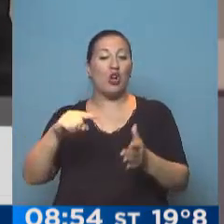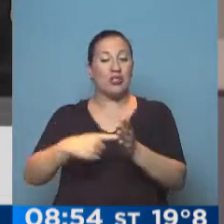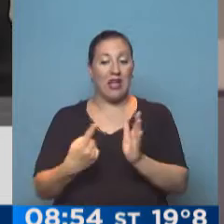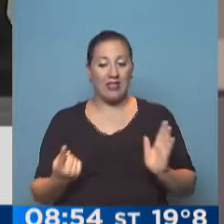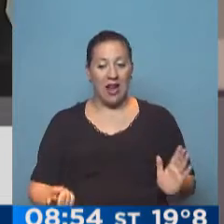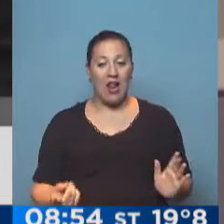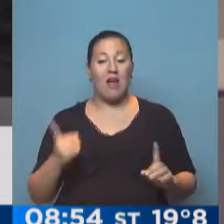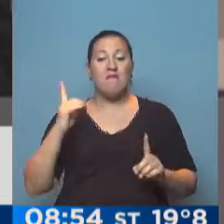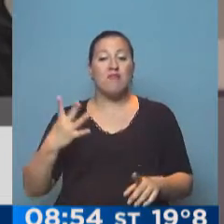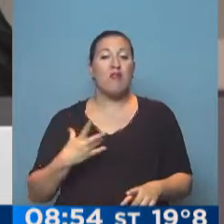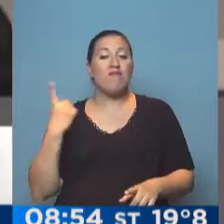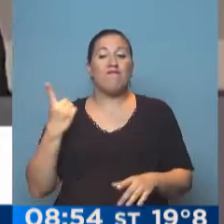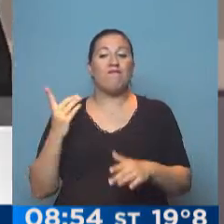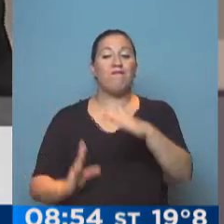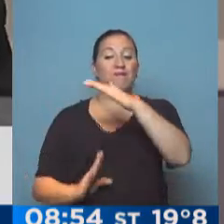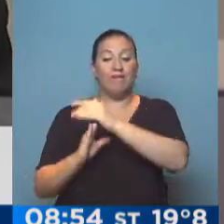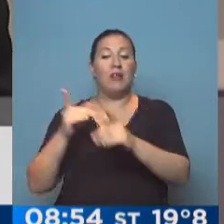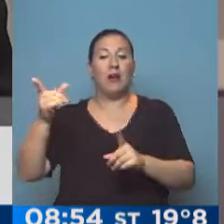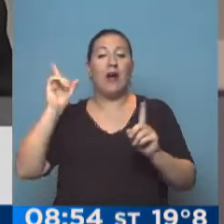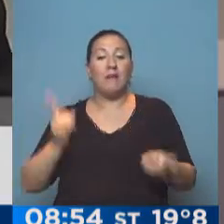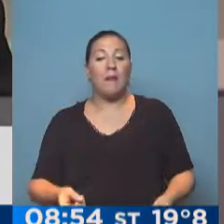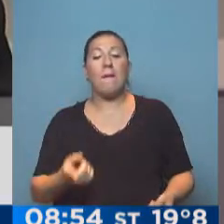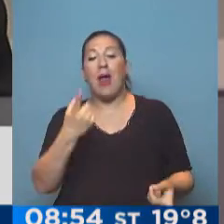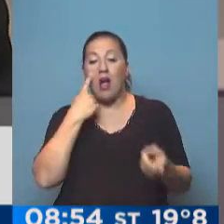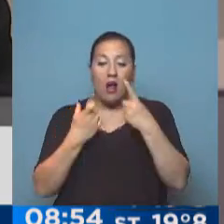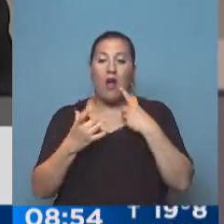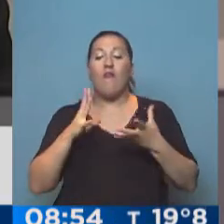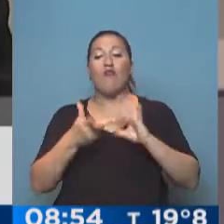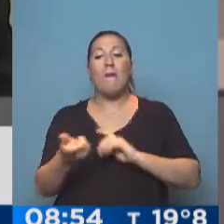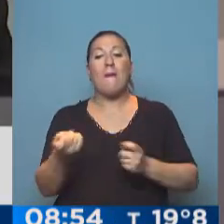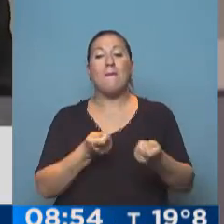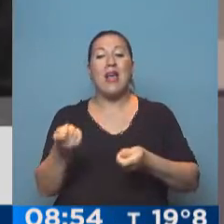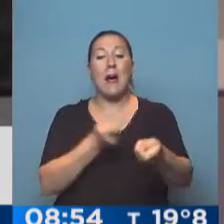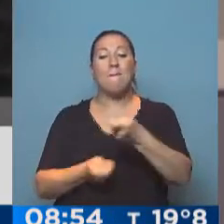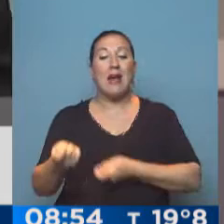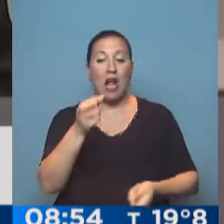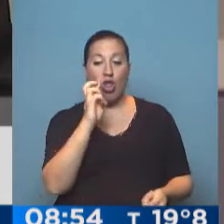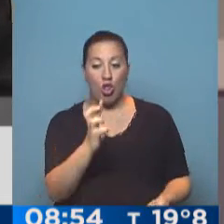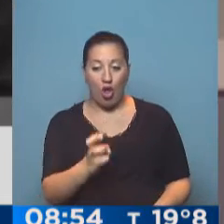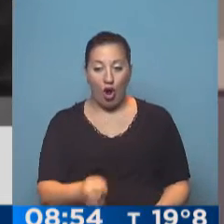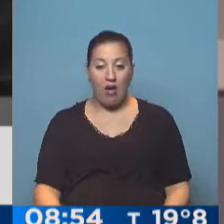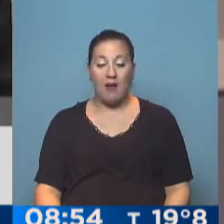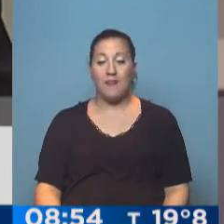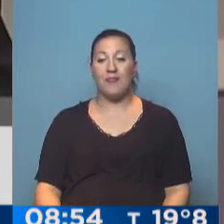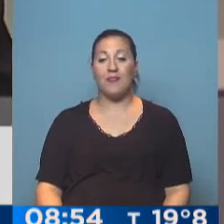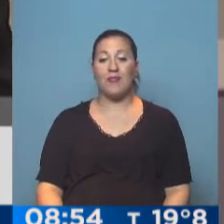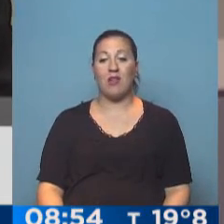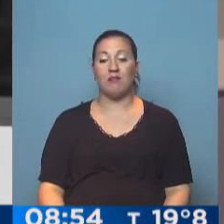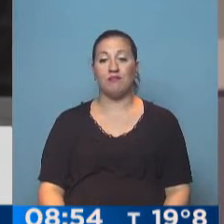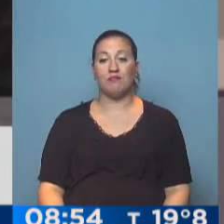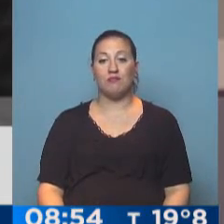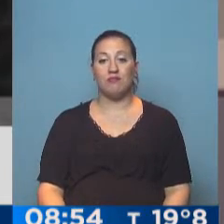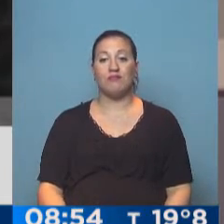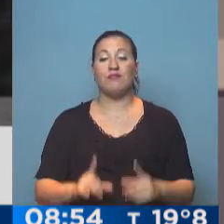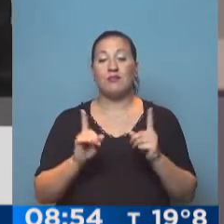de la autoridad monetaria para tratar de regular y manejar las expectativas en el mercado cambiario. Y por otra parte, lo que me